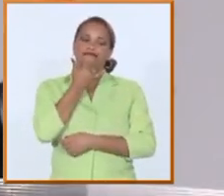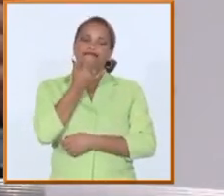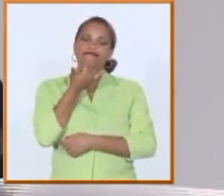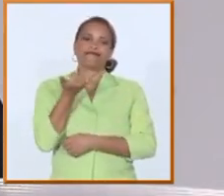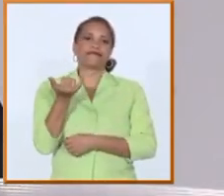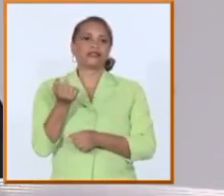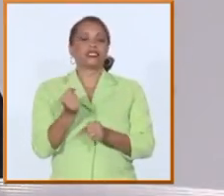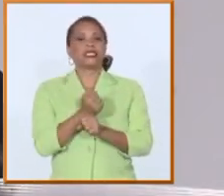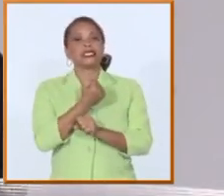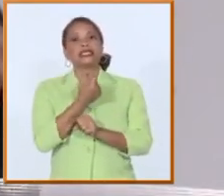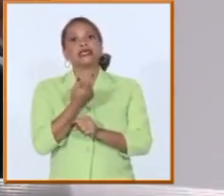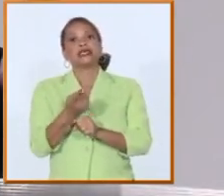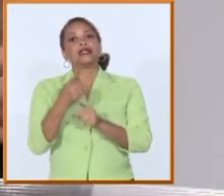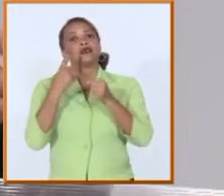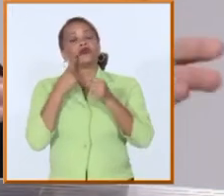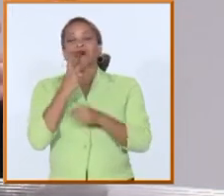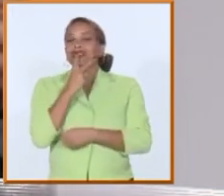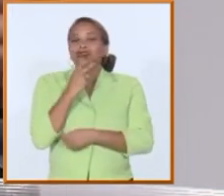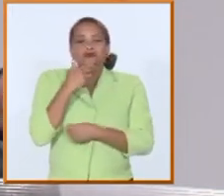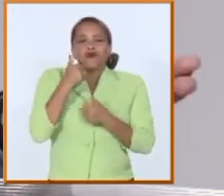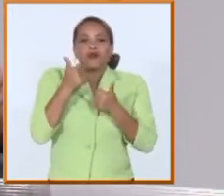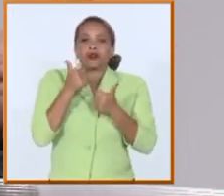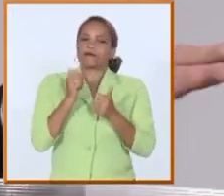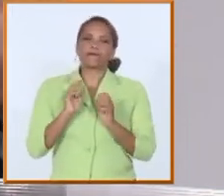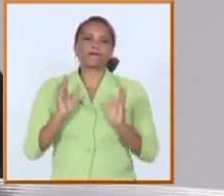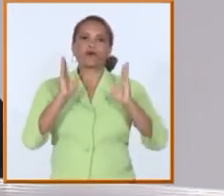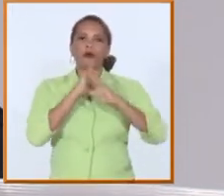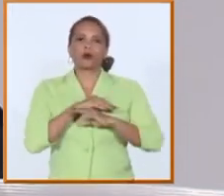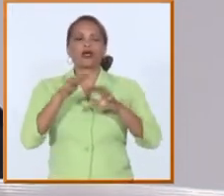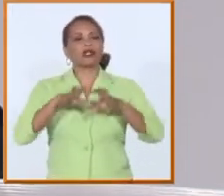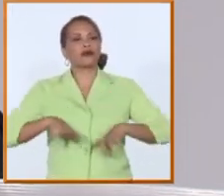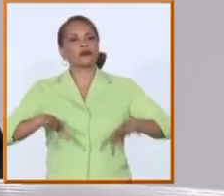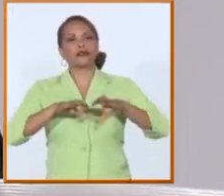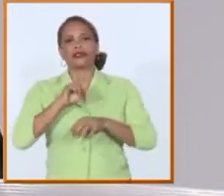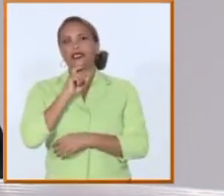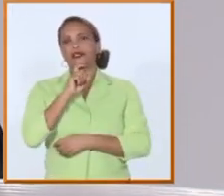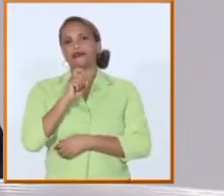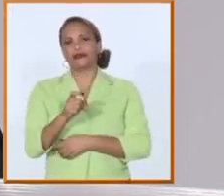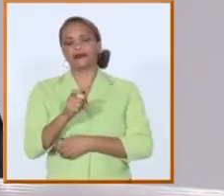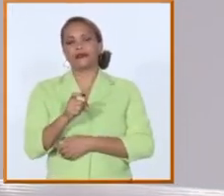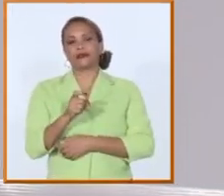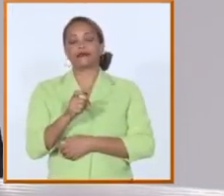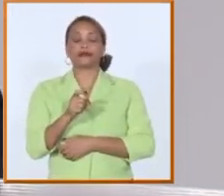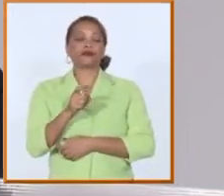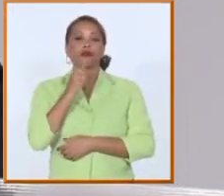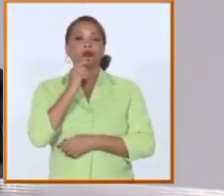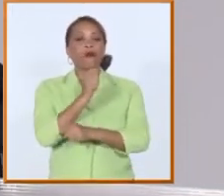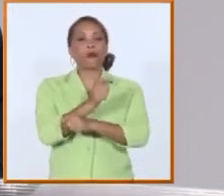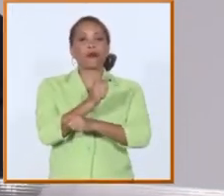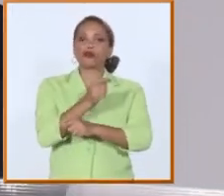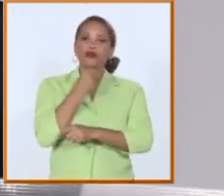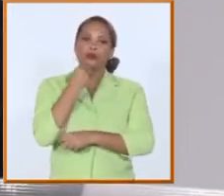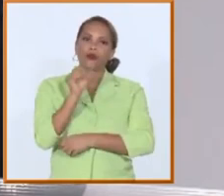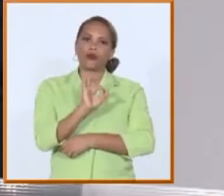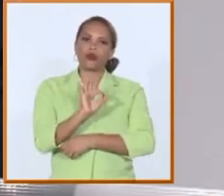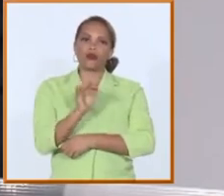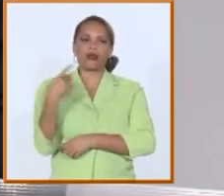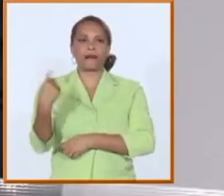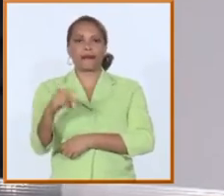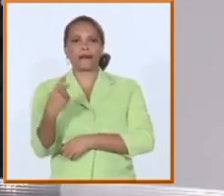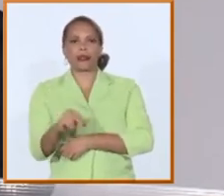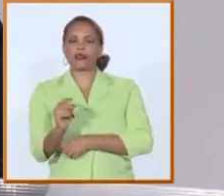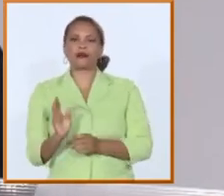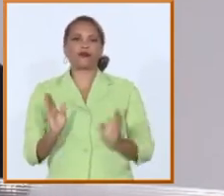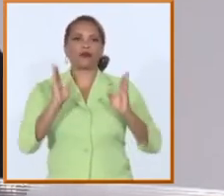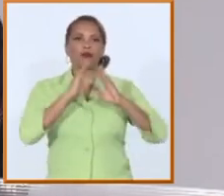extensión que se requería tuvimos condiciones también complicadas para desarrollarlo y en este curso por supuesto como parte